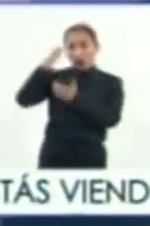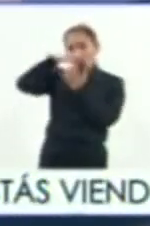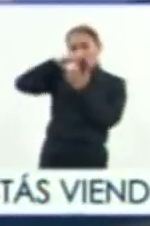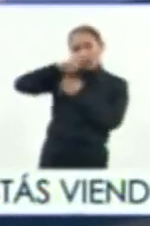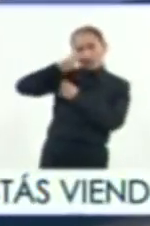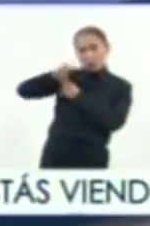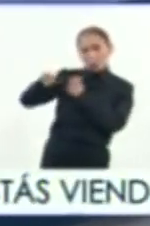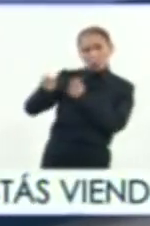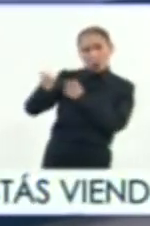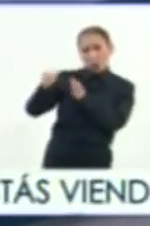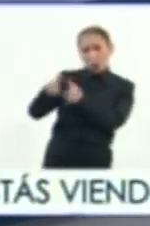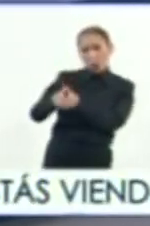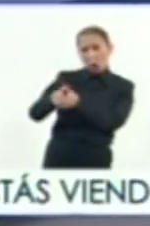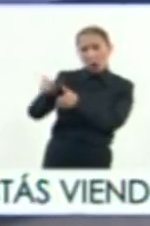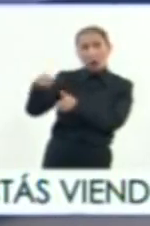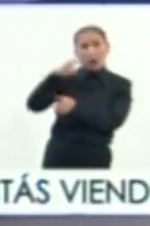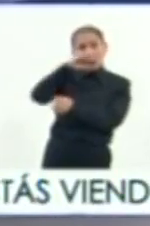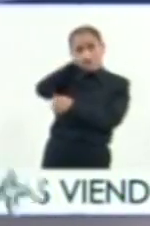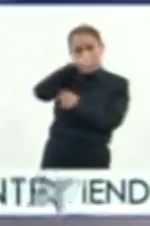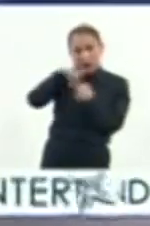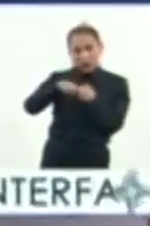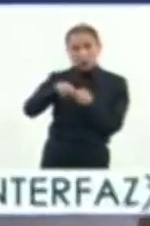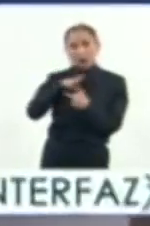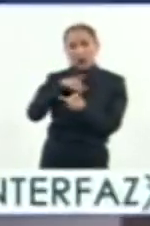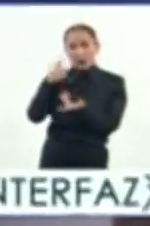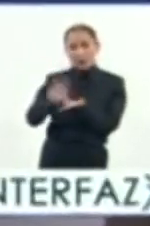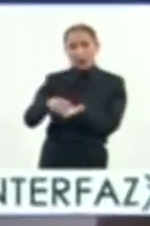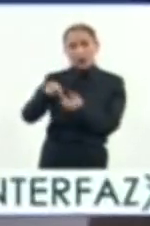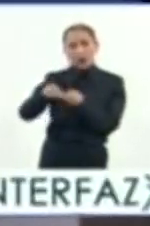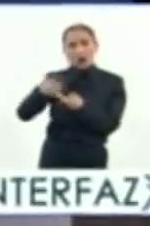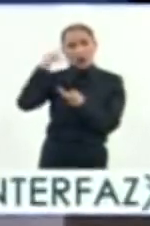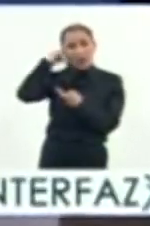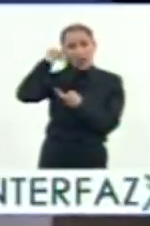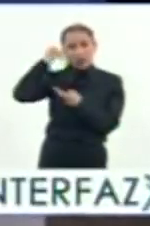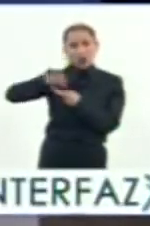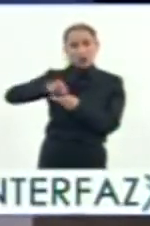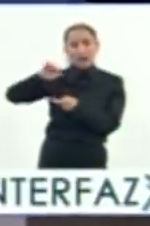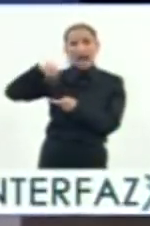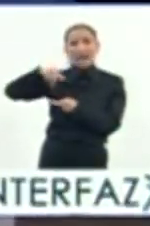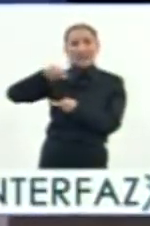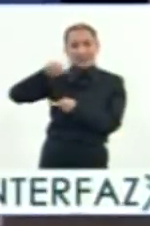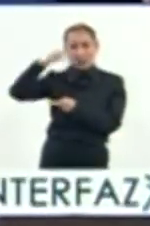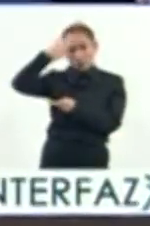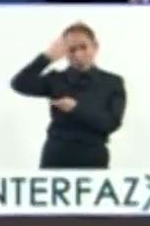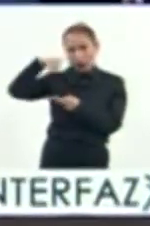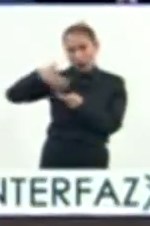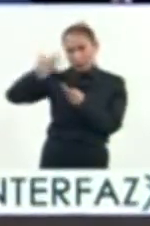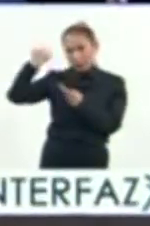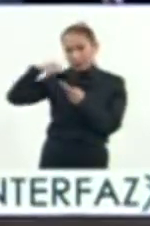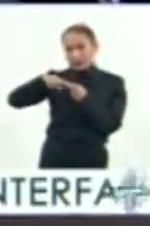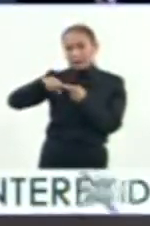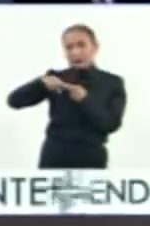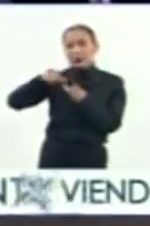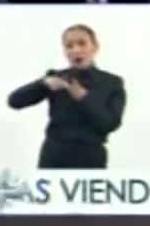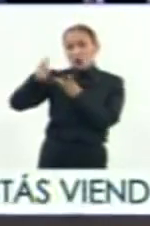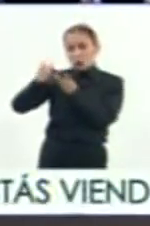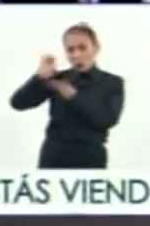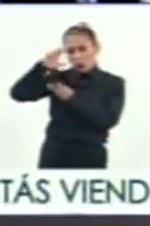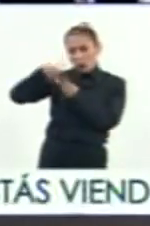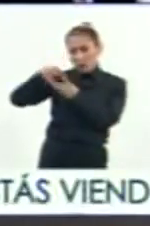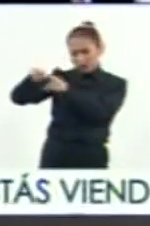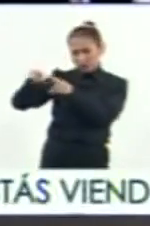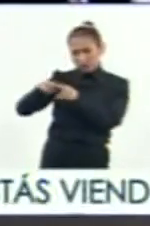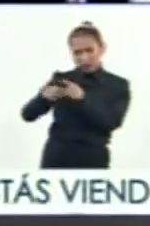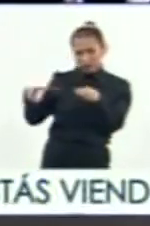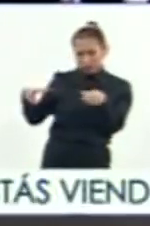habría que considerar que en ella vienen negros, que en ella vienen indios de las Antillas y que en ella viene un grupo europeo